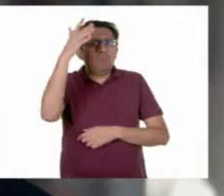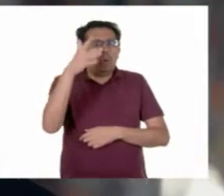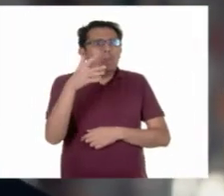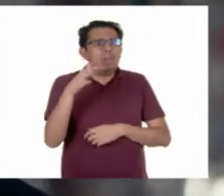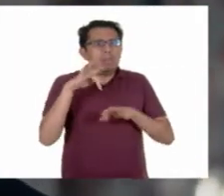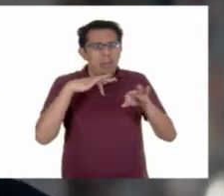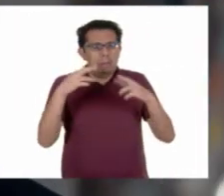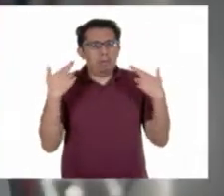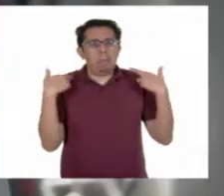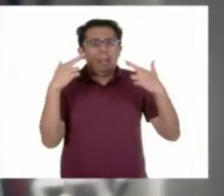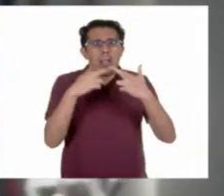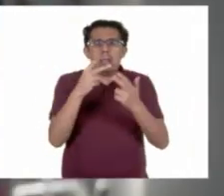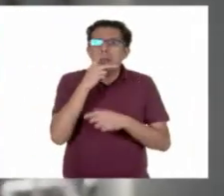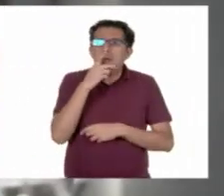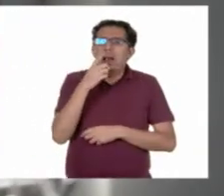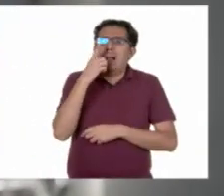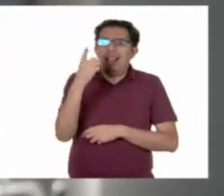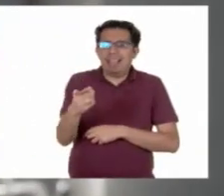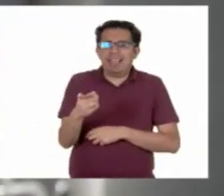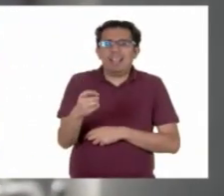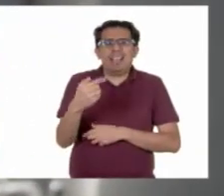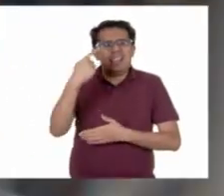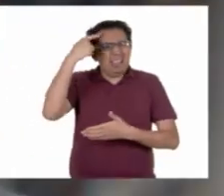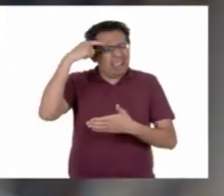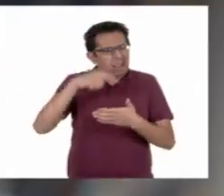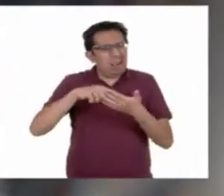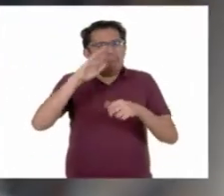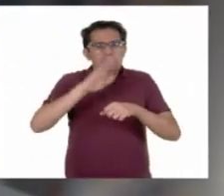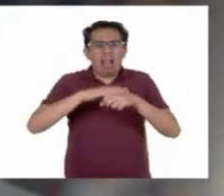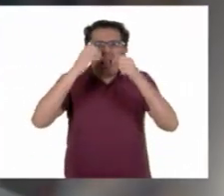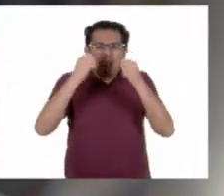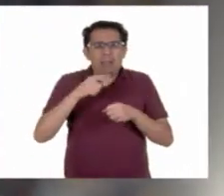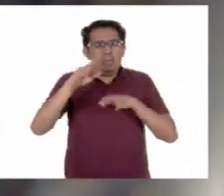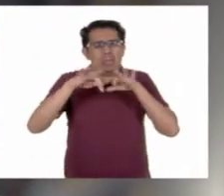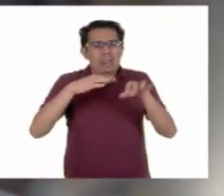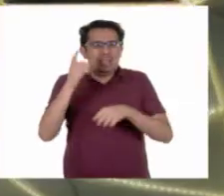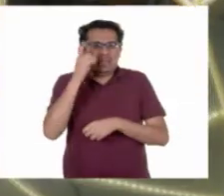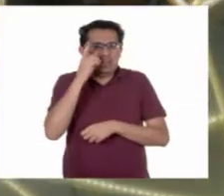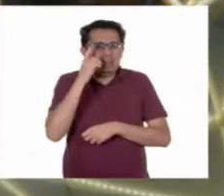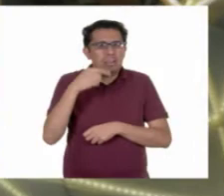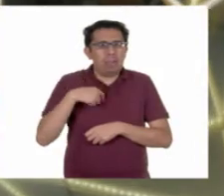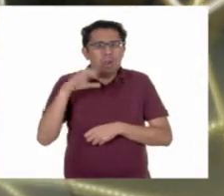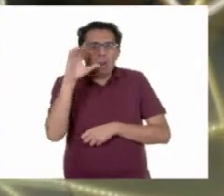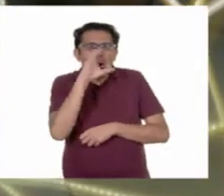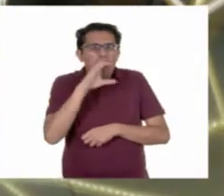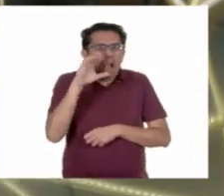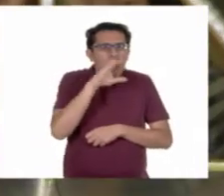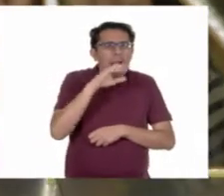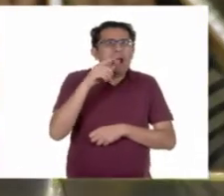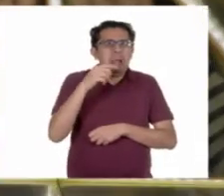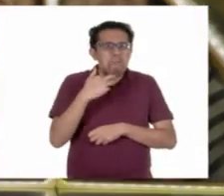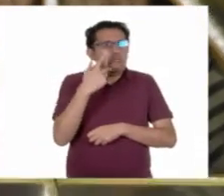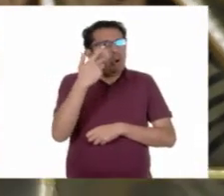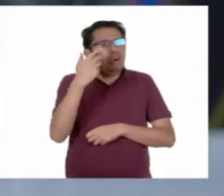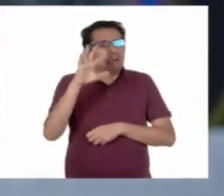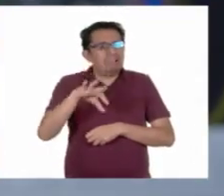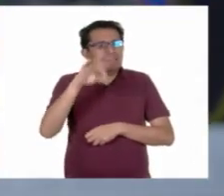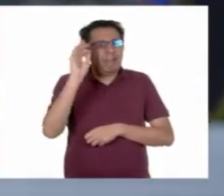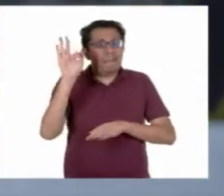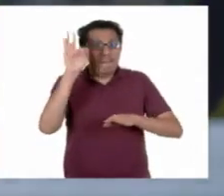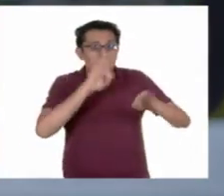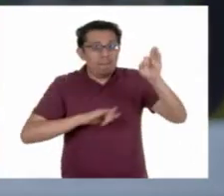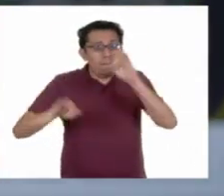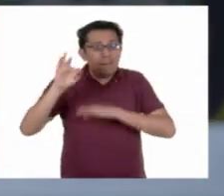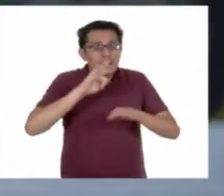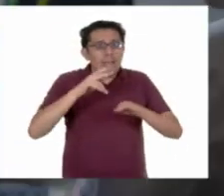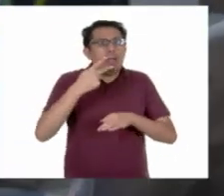maestra. 8. Y mi papá le contestaba, creo que es más seguro que seas dentista. 9. Mi curiosidad me llevó a estudiar física, pero